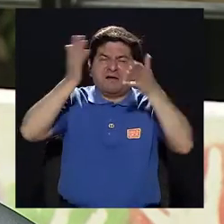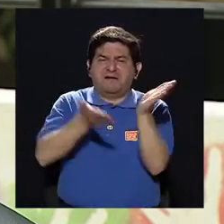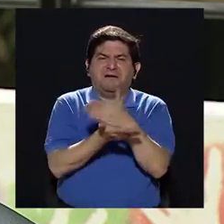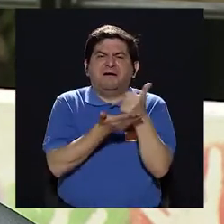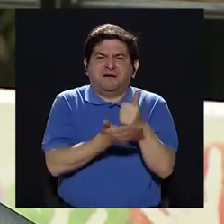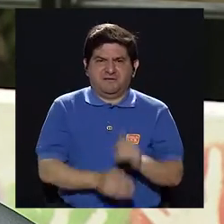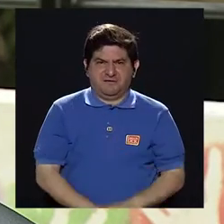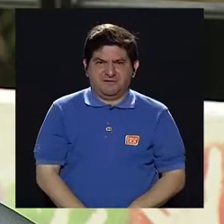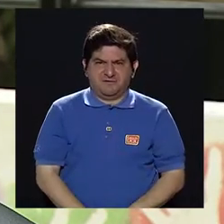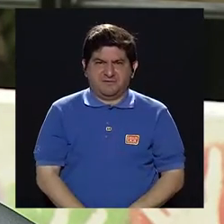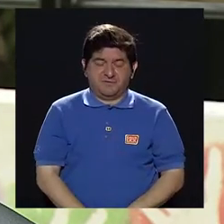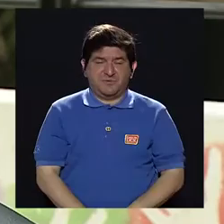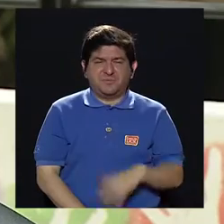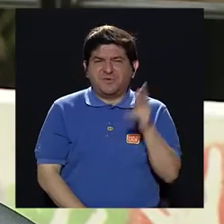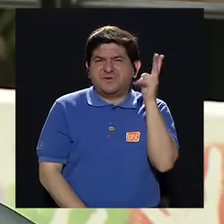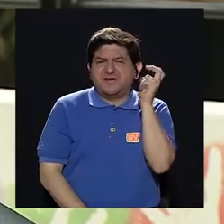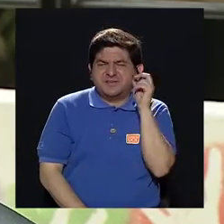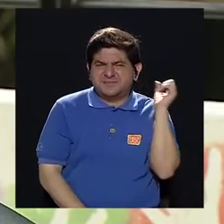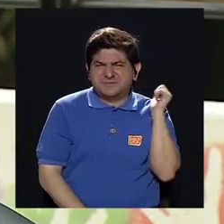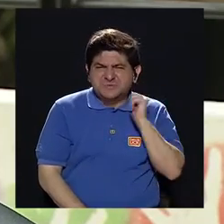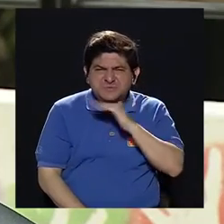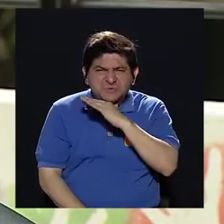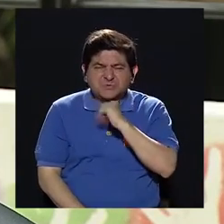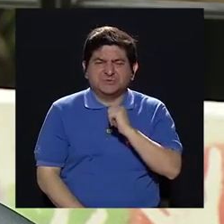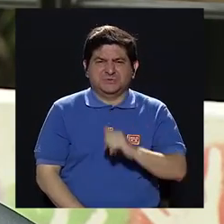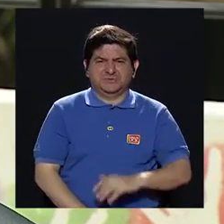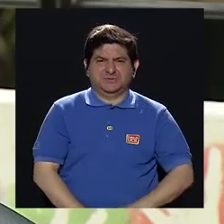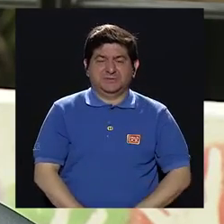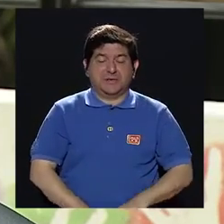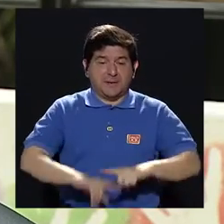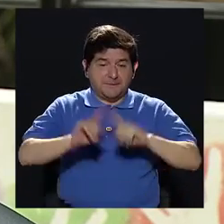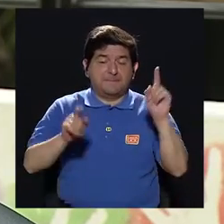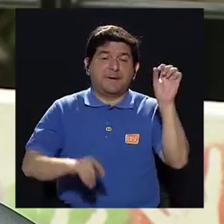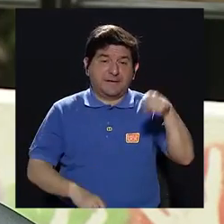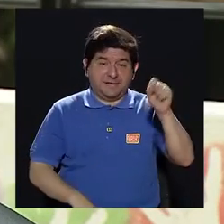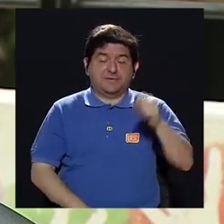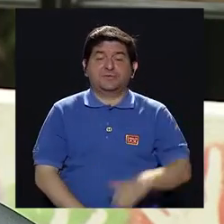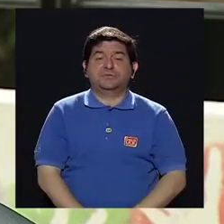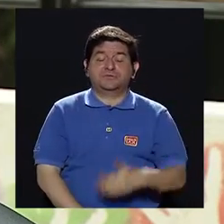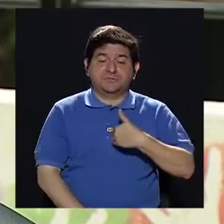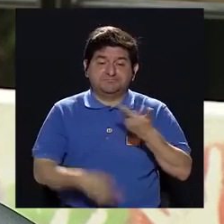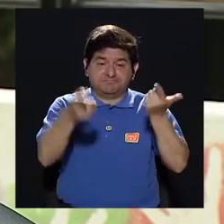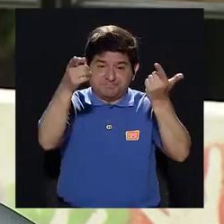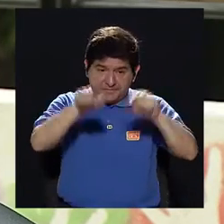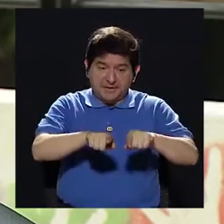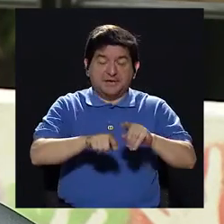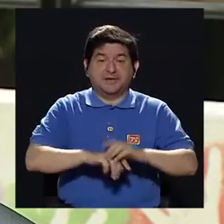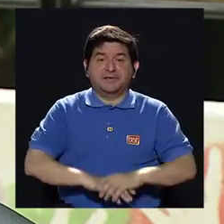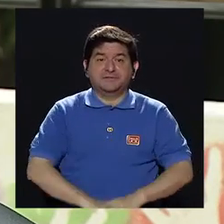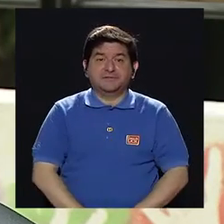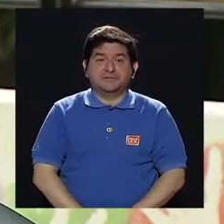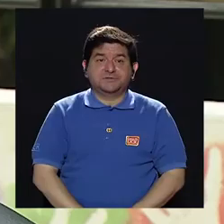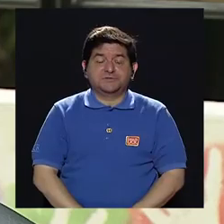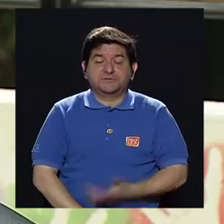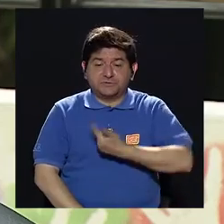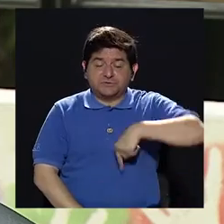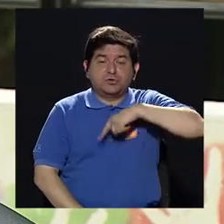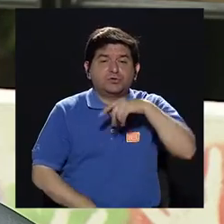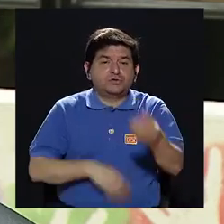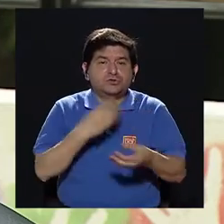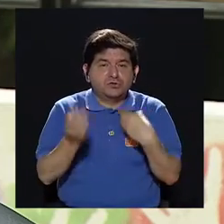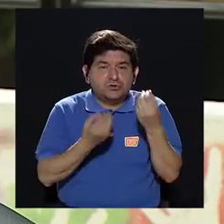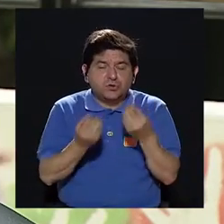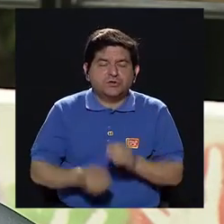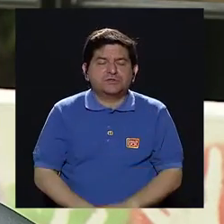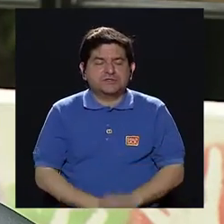algo porque es algo que suena muy extraño, ¿verdad? Pero sí tenemos casos, ¿verdad?, en los que lo que hacemos